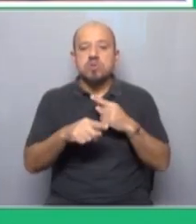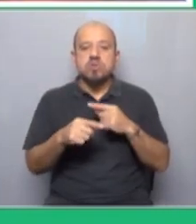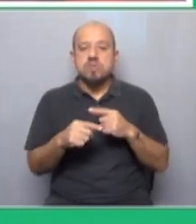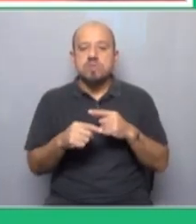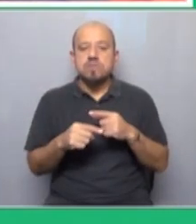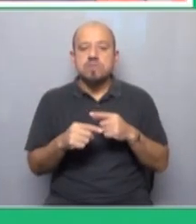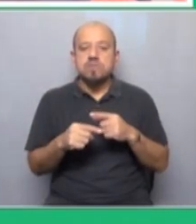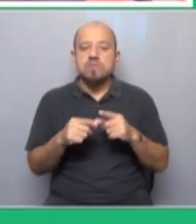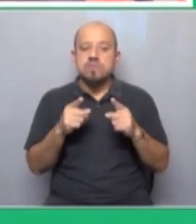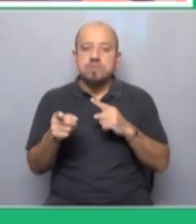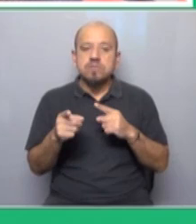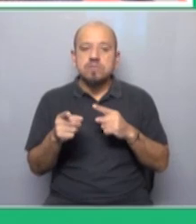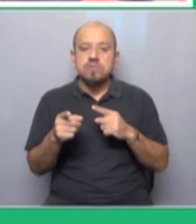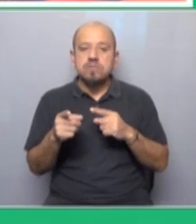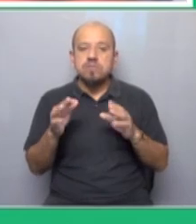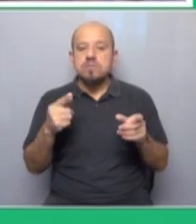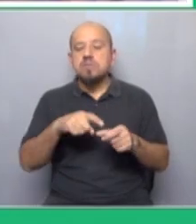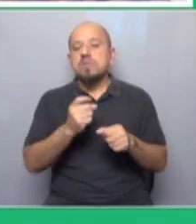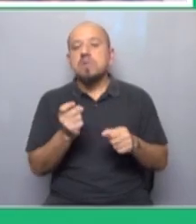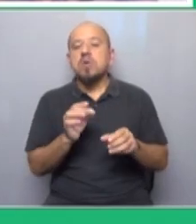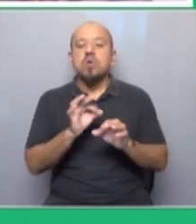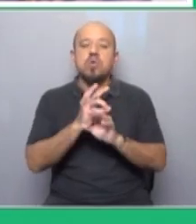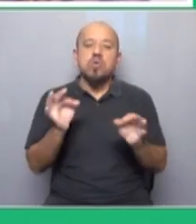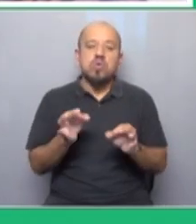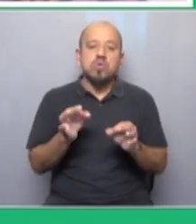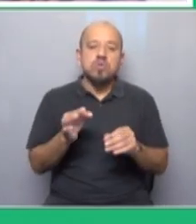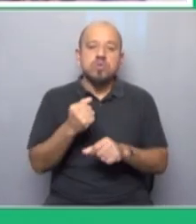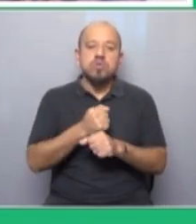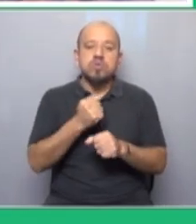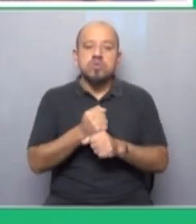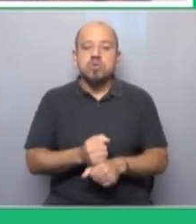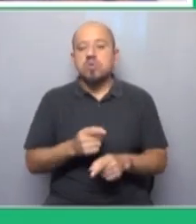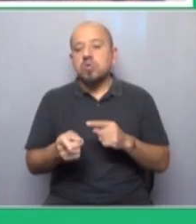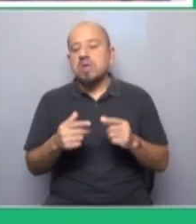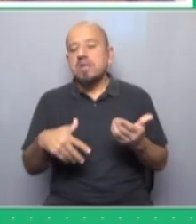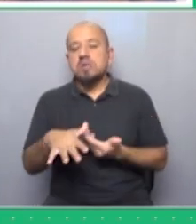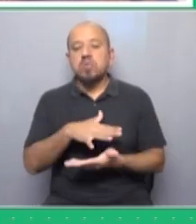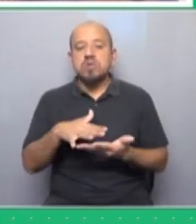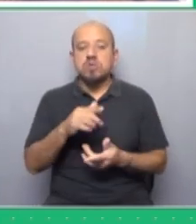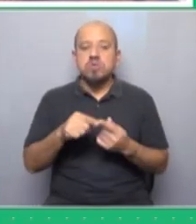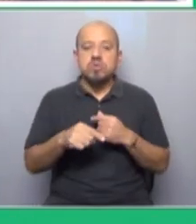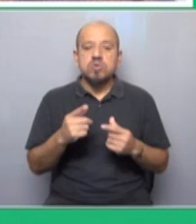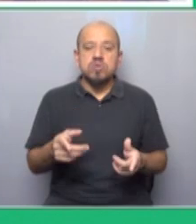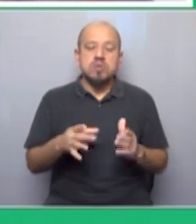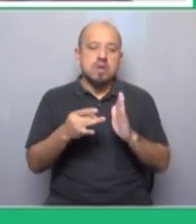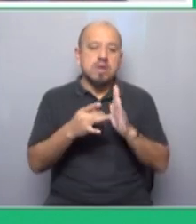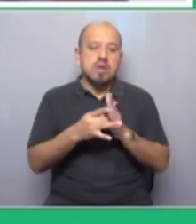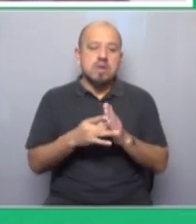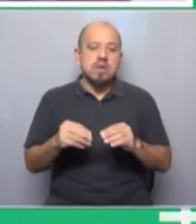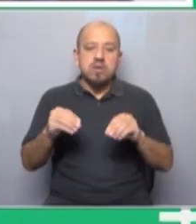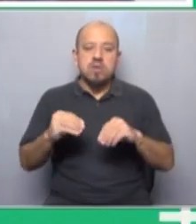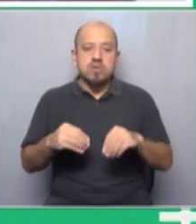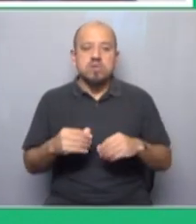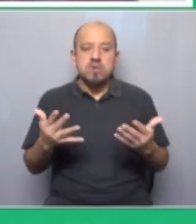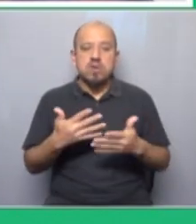están excluidos o están trabajando en condiciones de la nueva precariedad. Y ahora, como